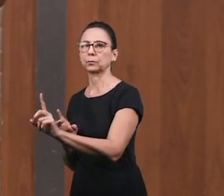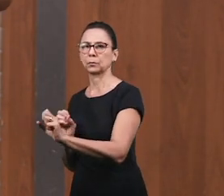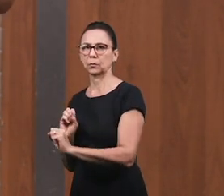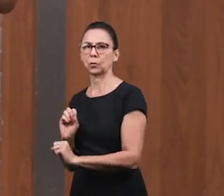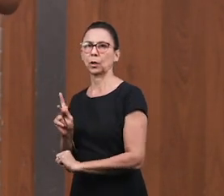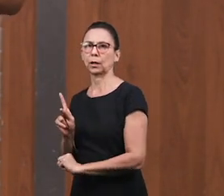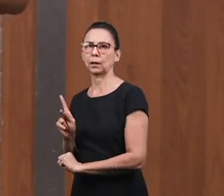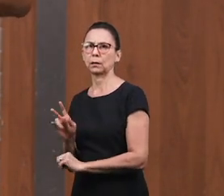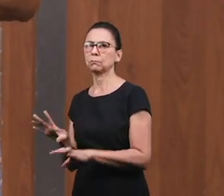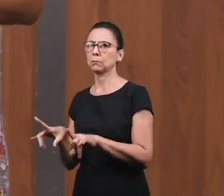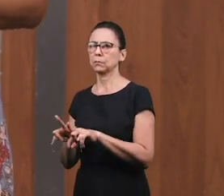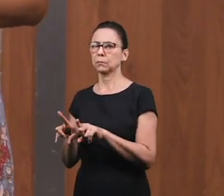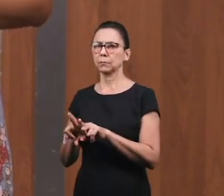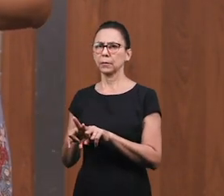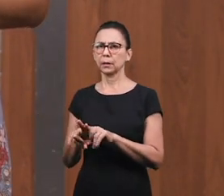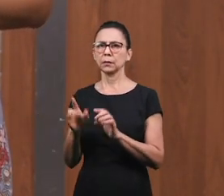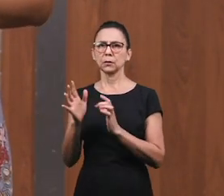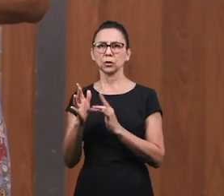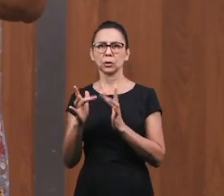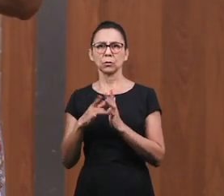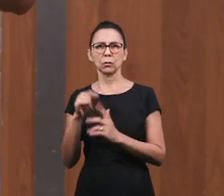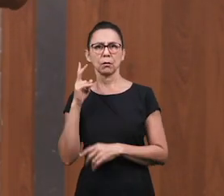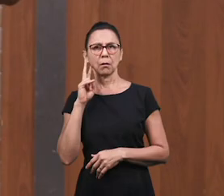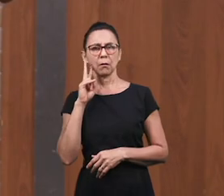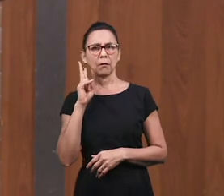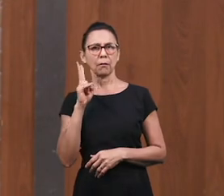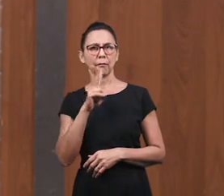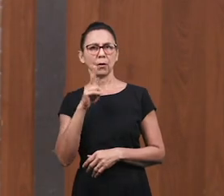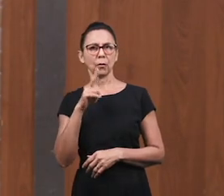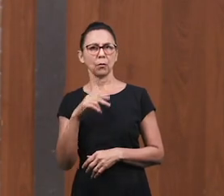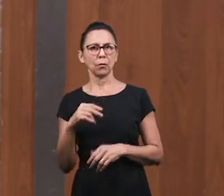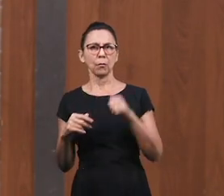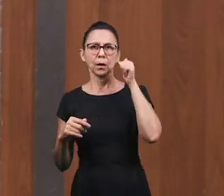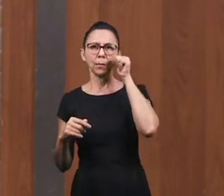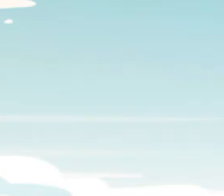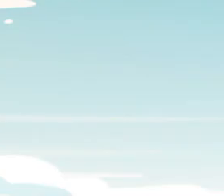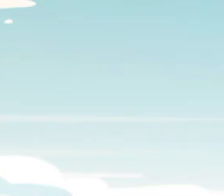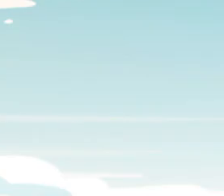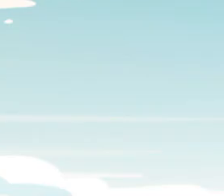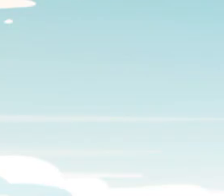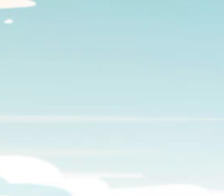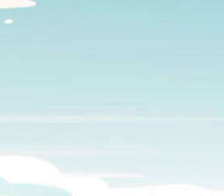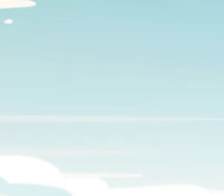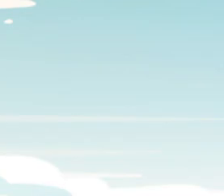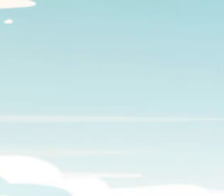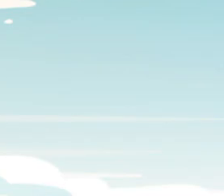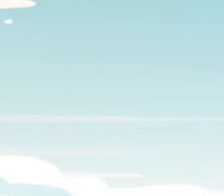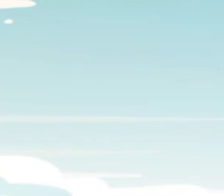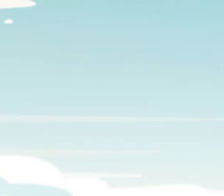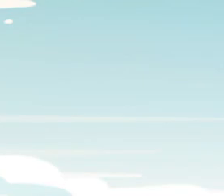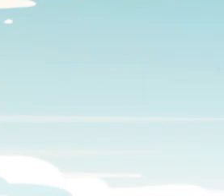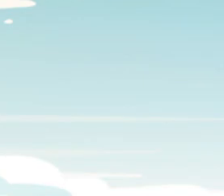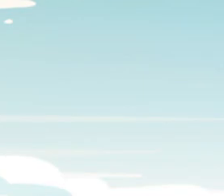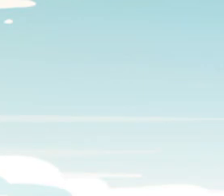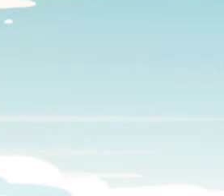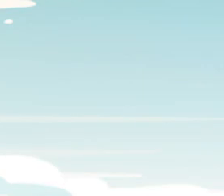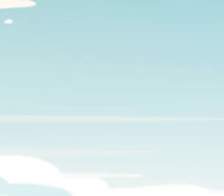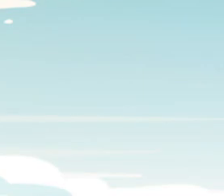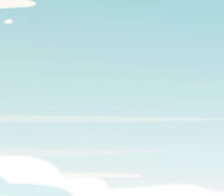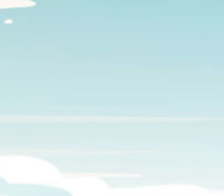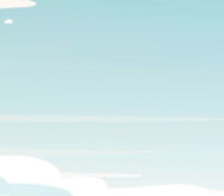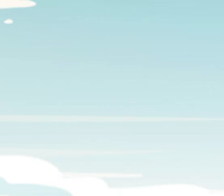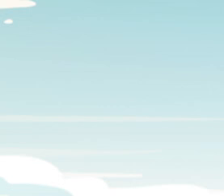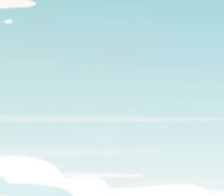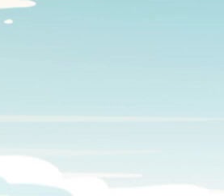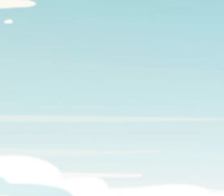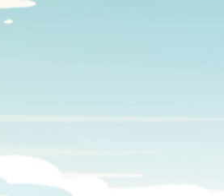pecadora Porque Jesús Ama a todos Igualmente Todos los